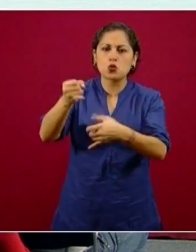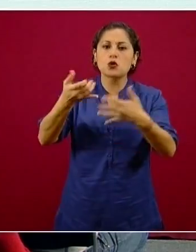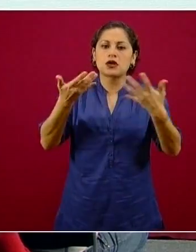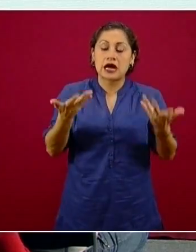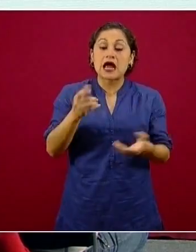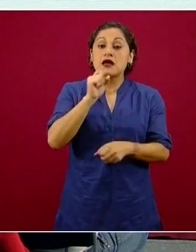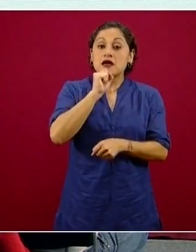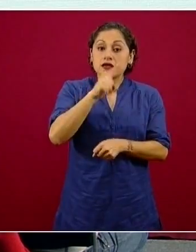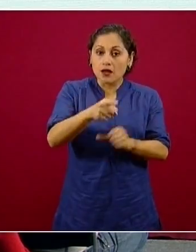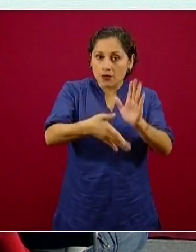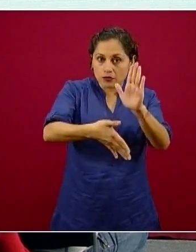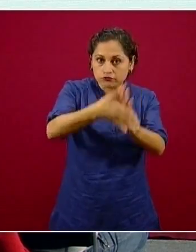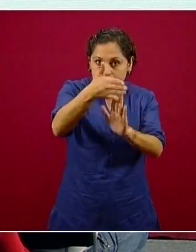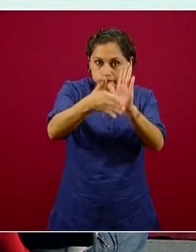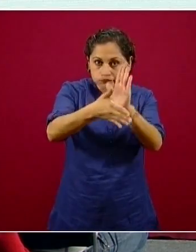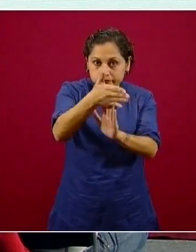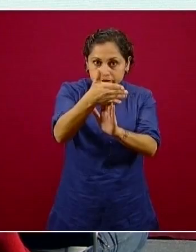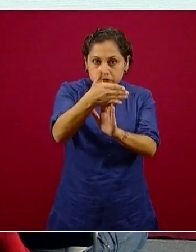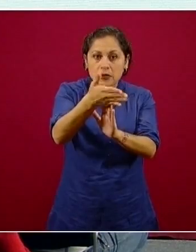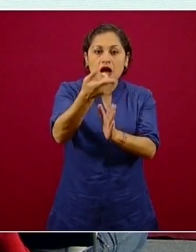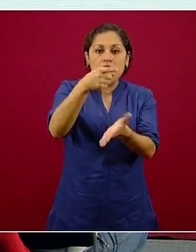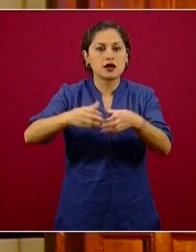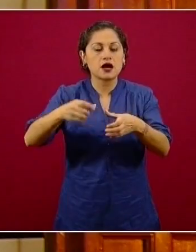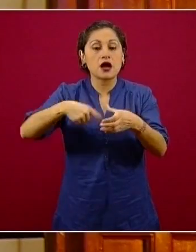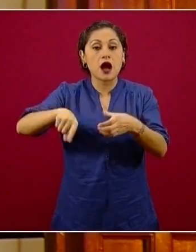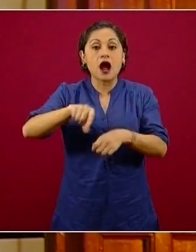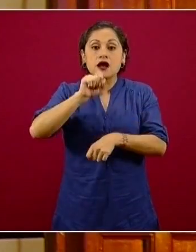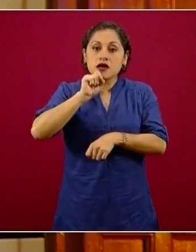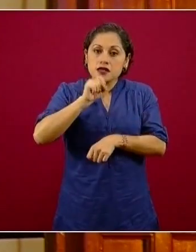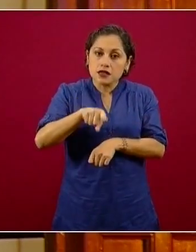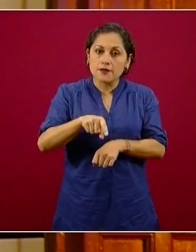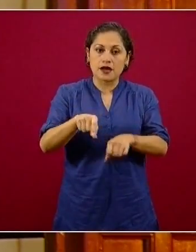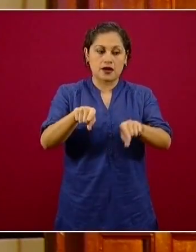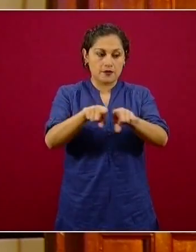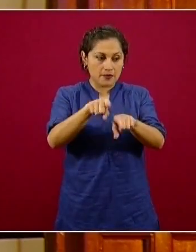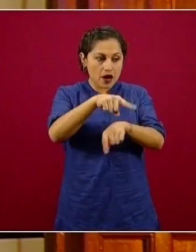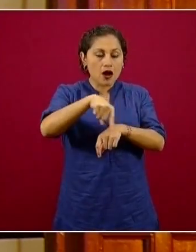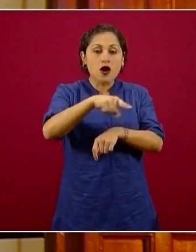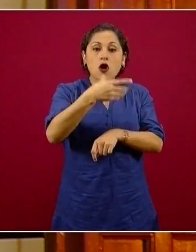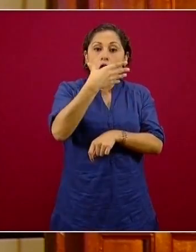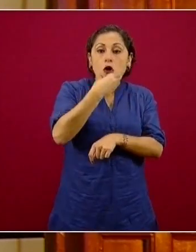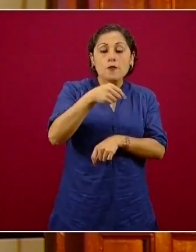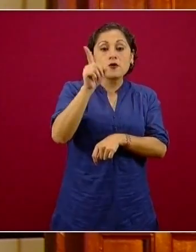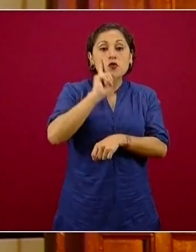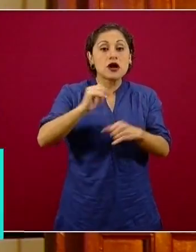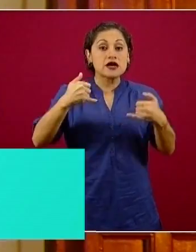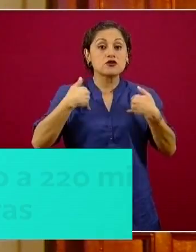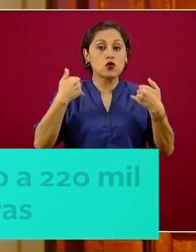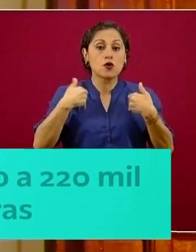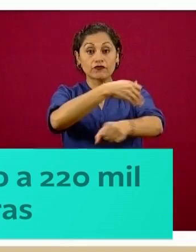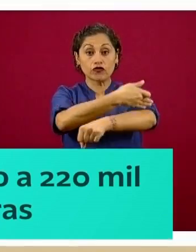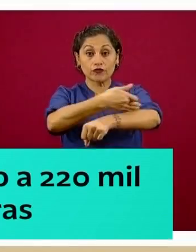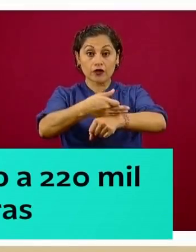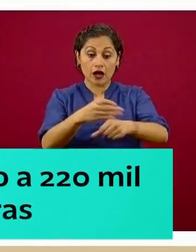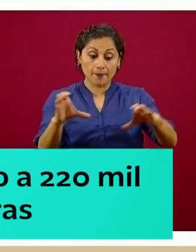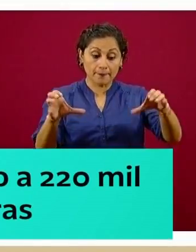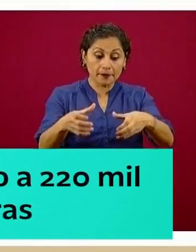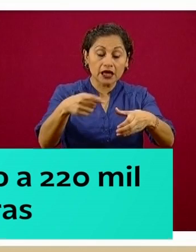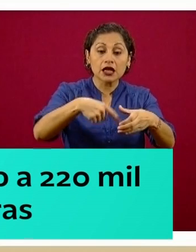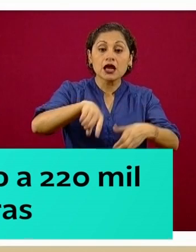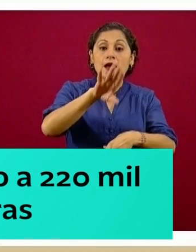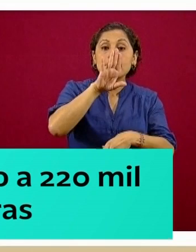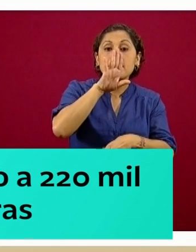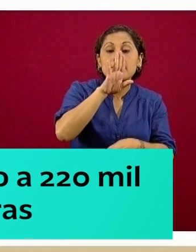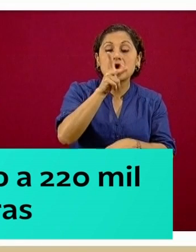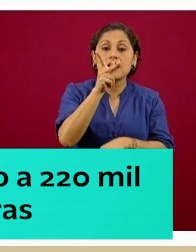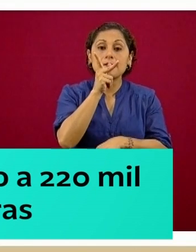El programa de apoyo para el bienestar de las niñas y niños hijos de madres trabajadoras que aplica la Secretaría de Bienestar hasta